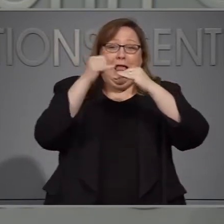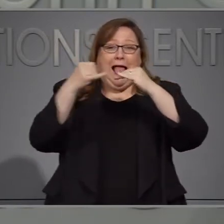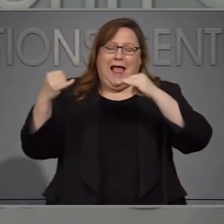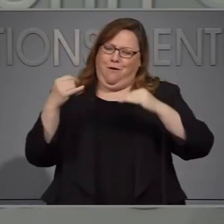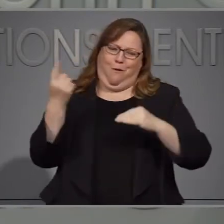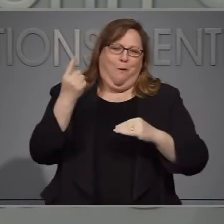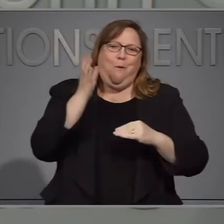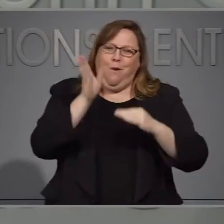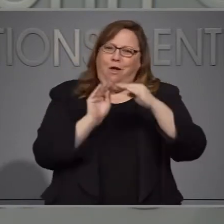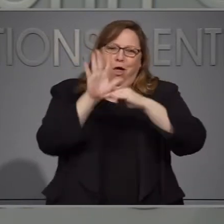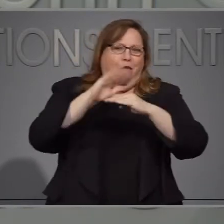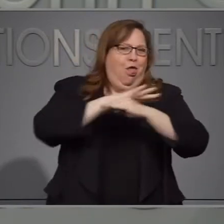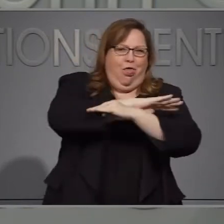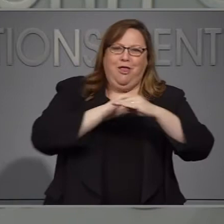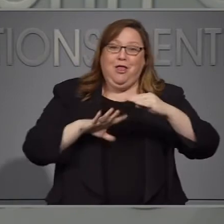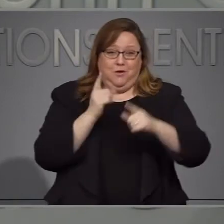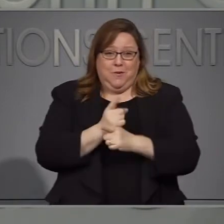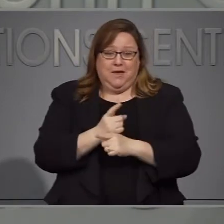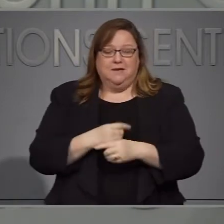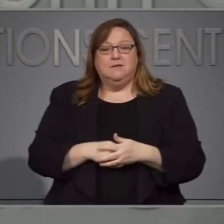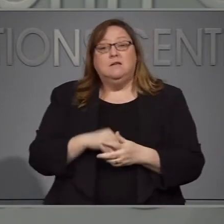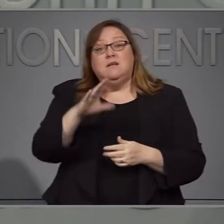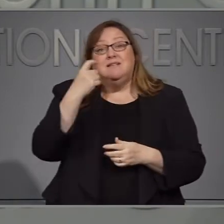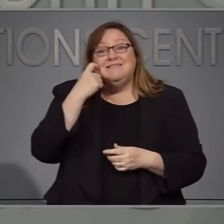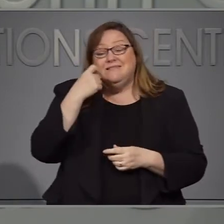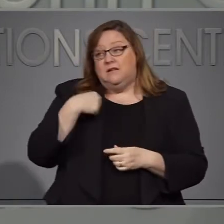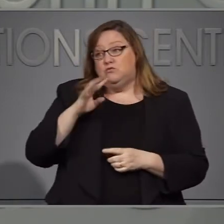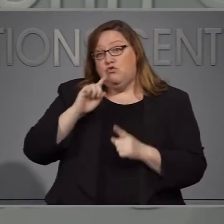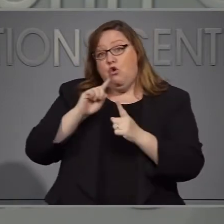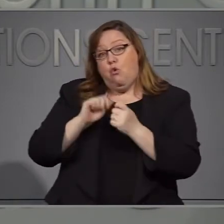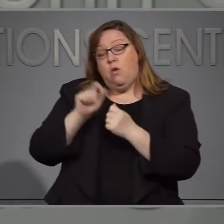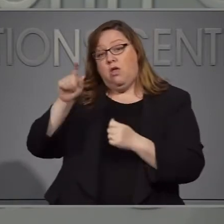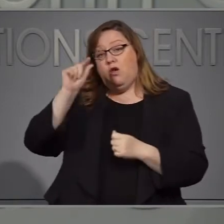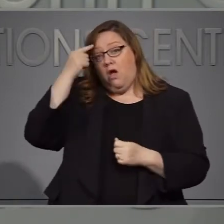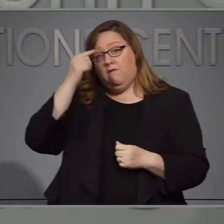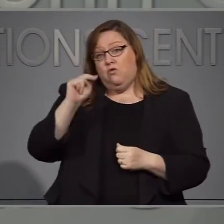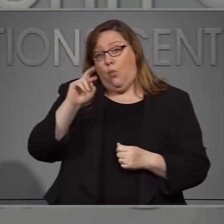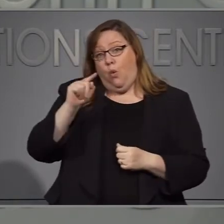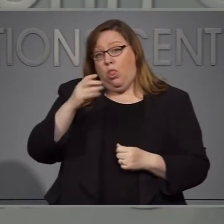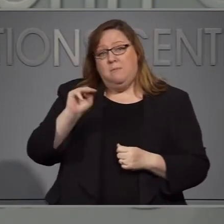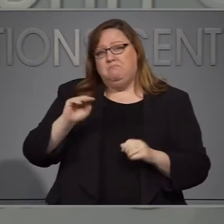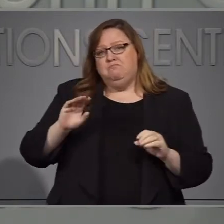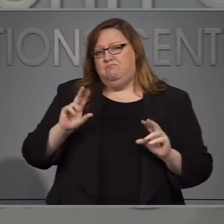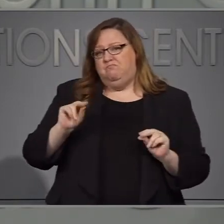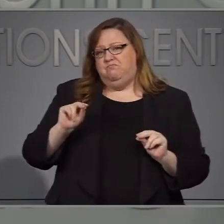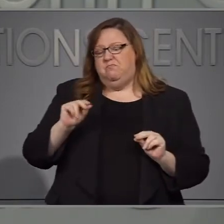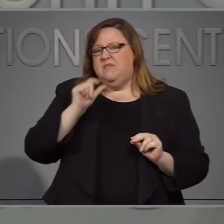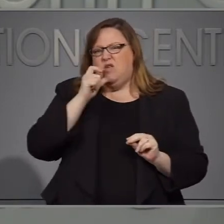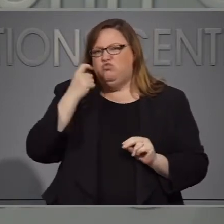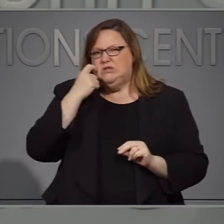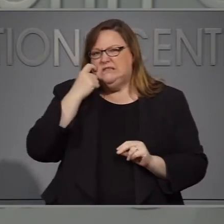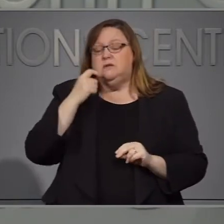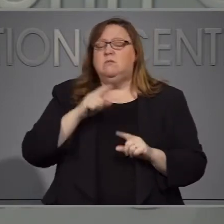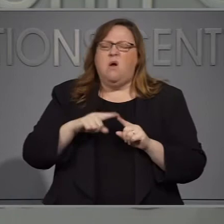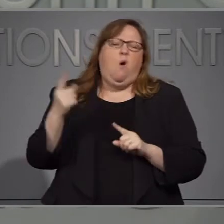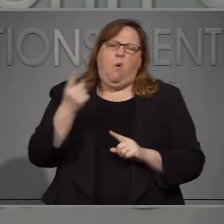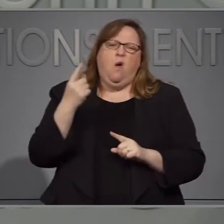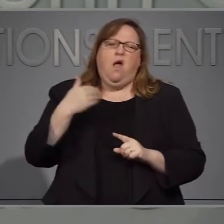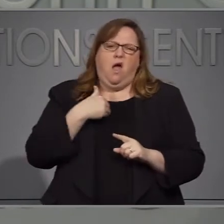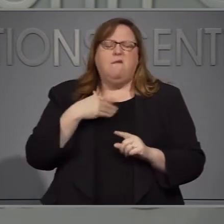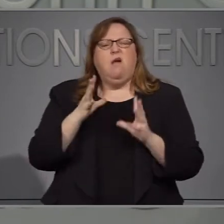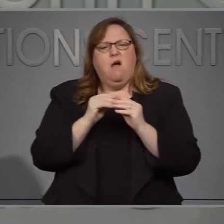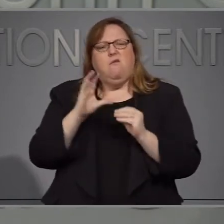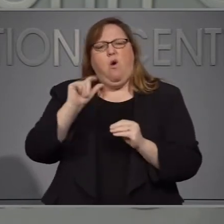Norfolk de Virginia recientemente ofenta con frecuencia estamos con en llamadas con